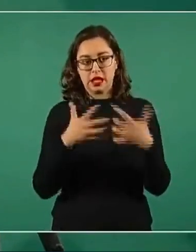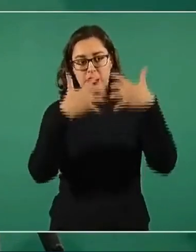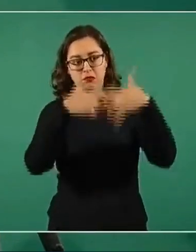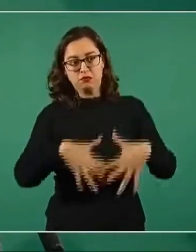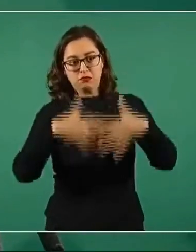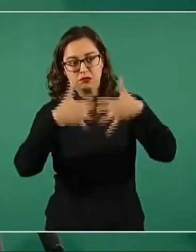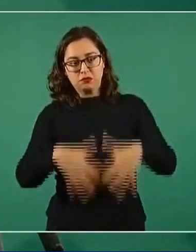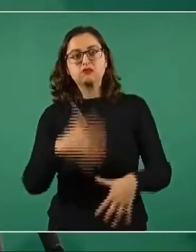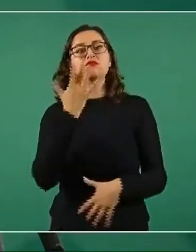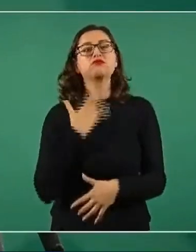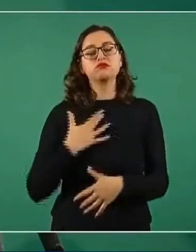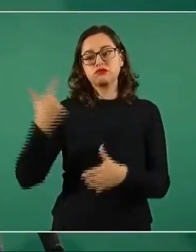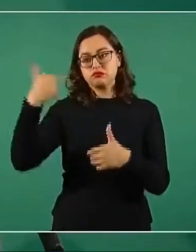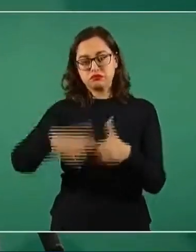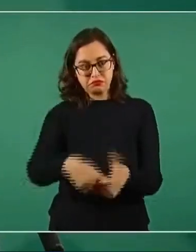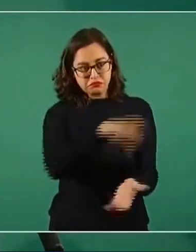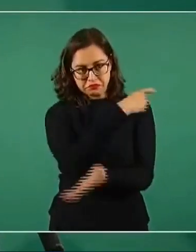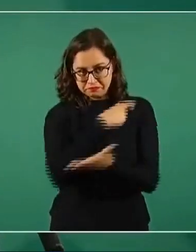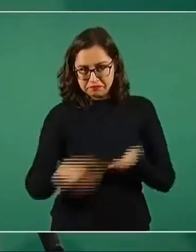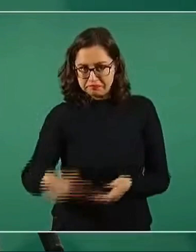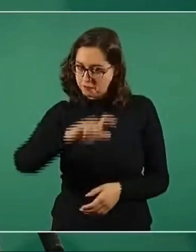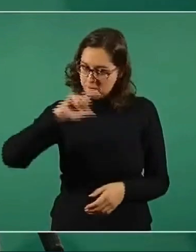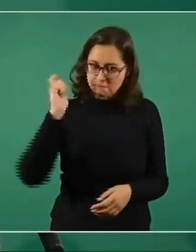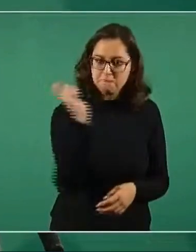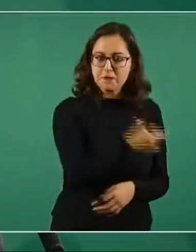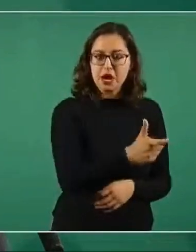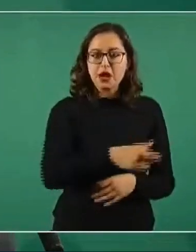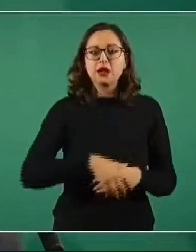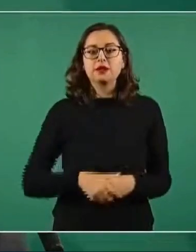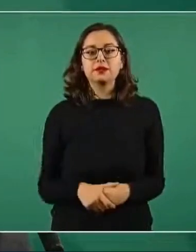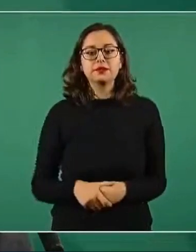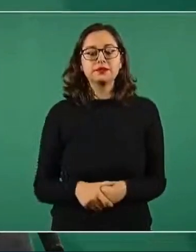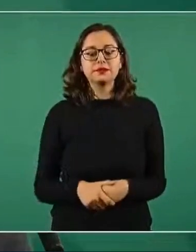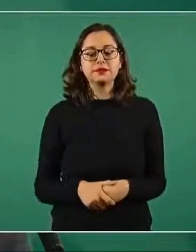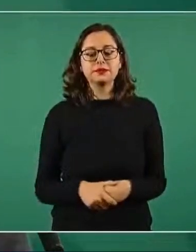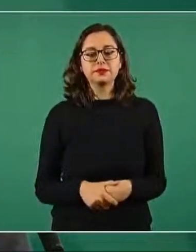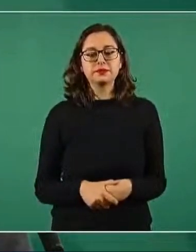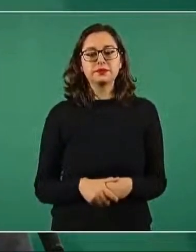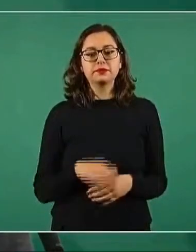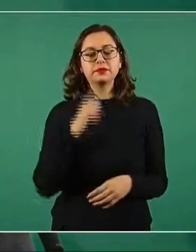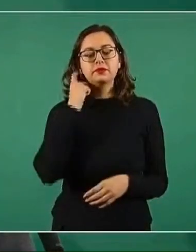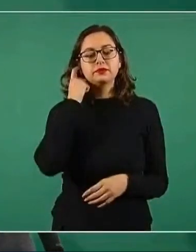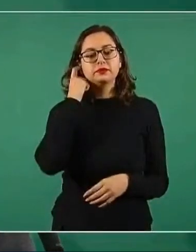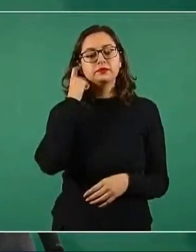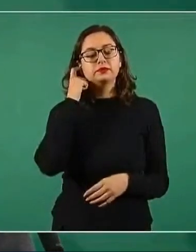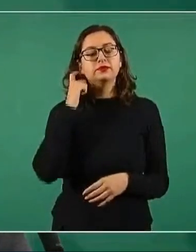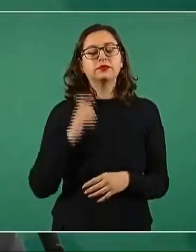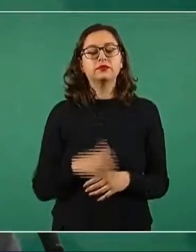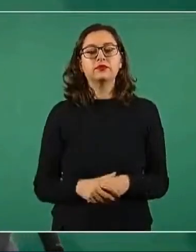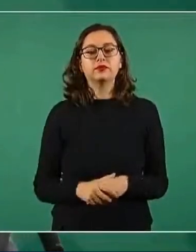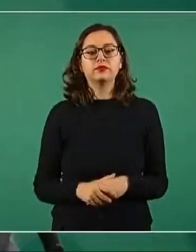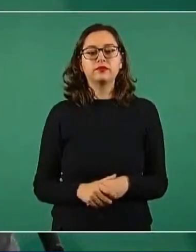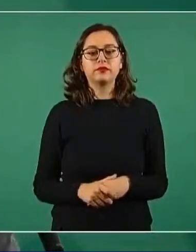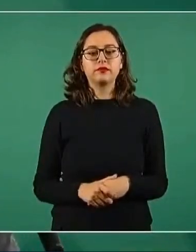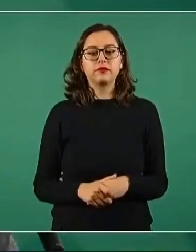Texas que se adquirió, terminar la planta